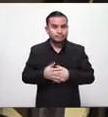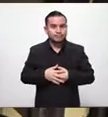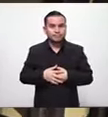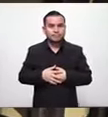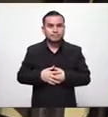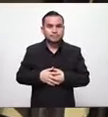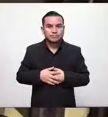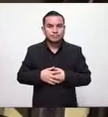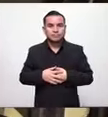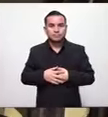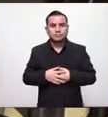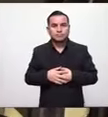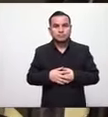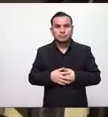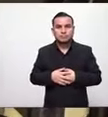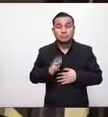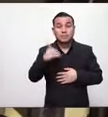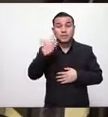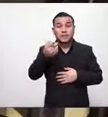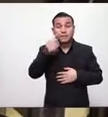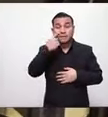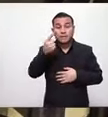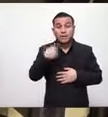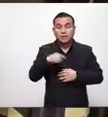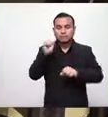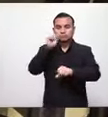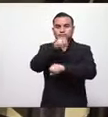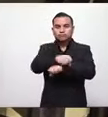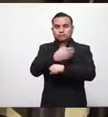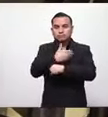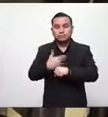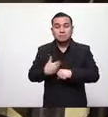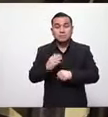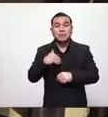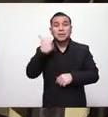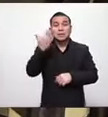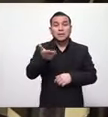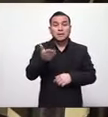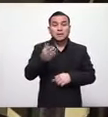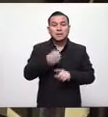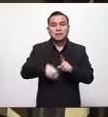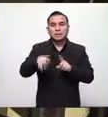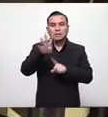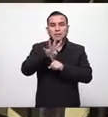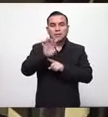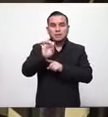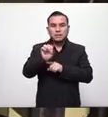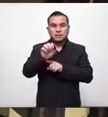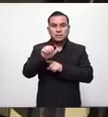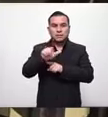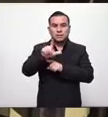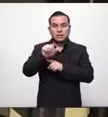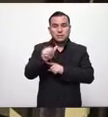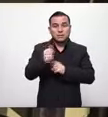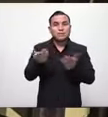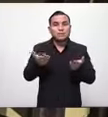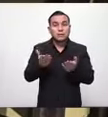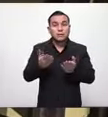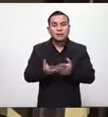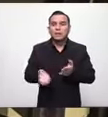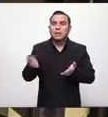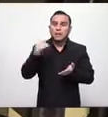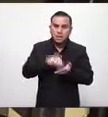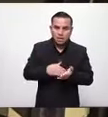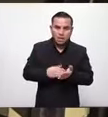luego superan el veto y luego la sala constitucional que